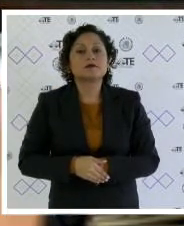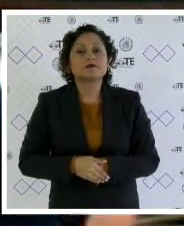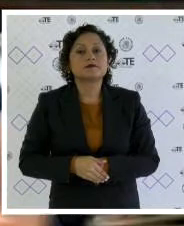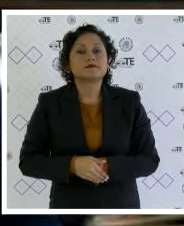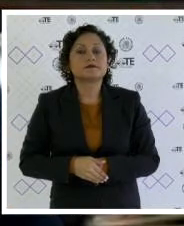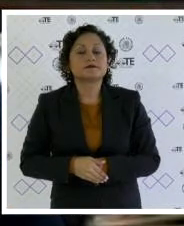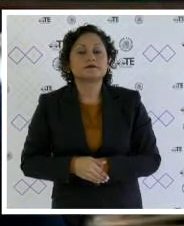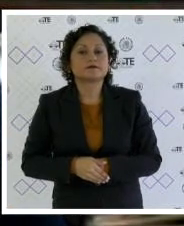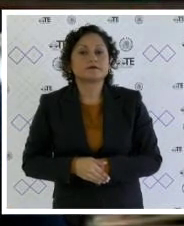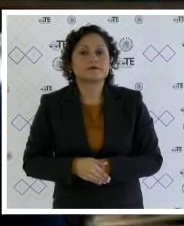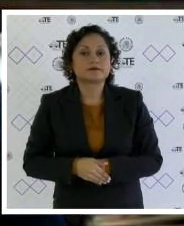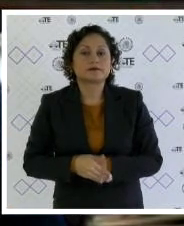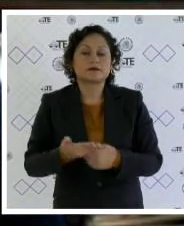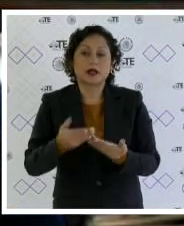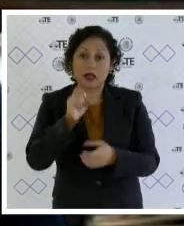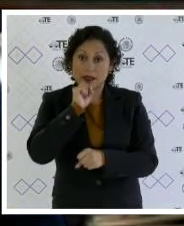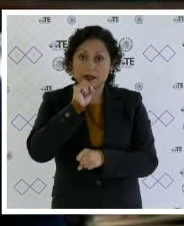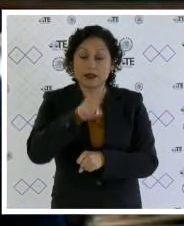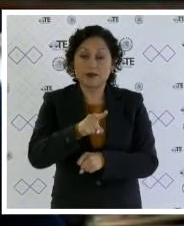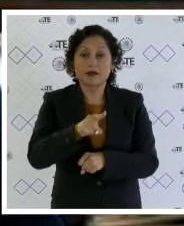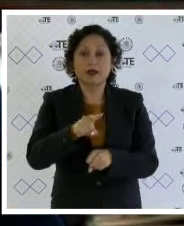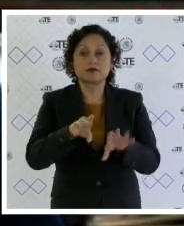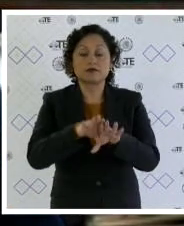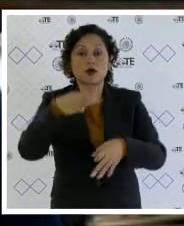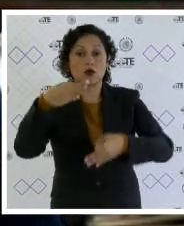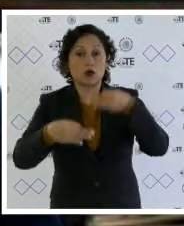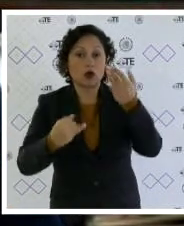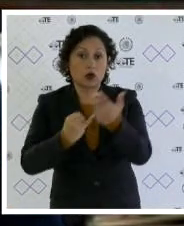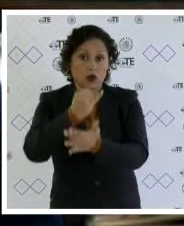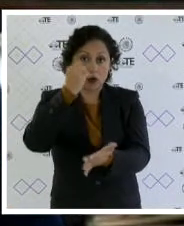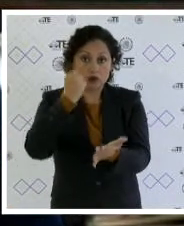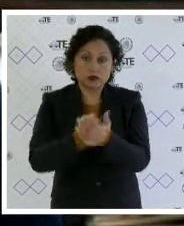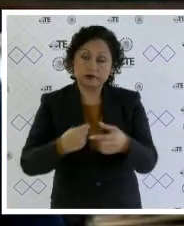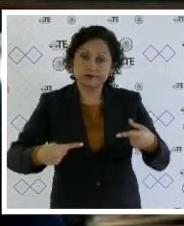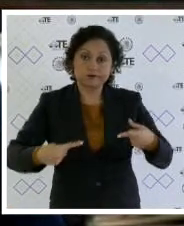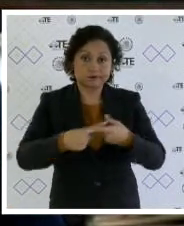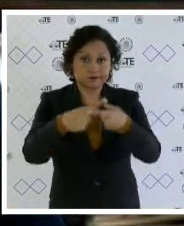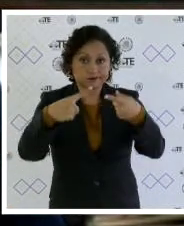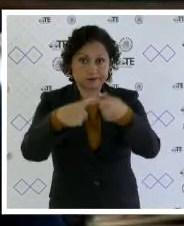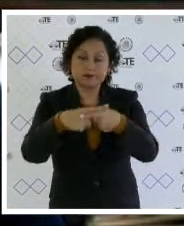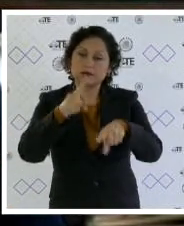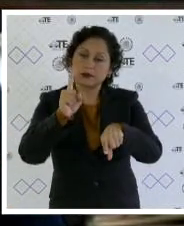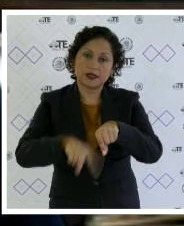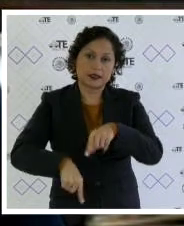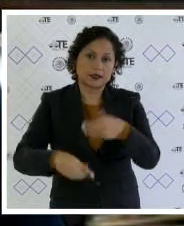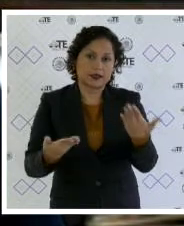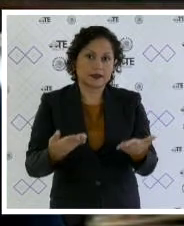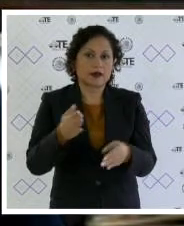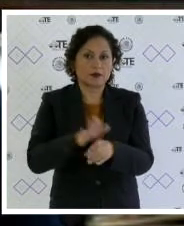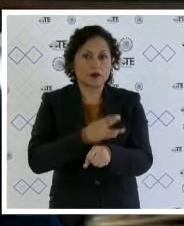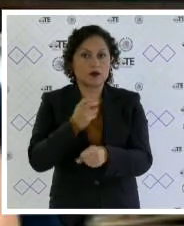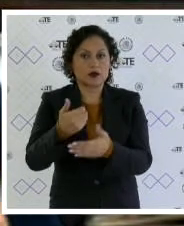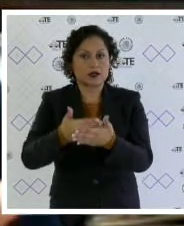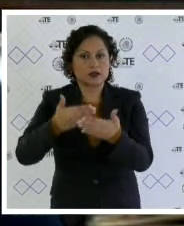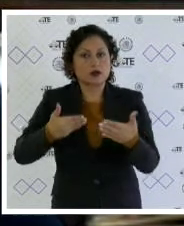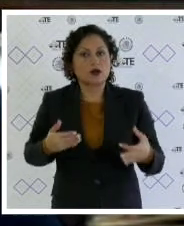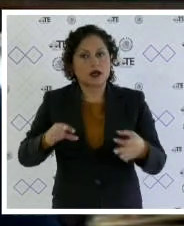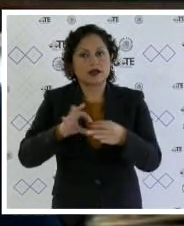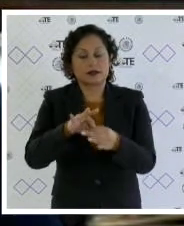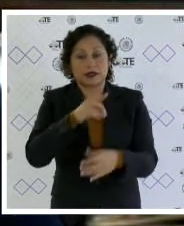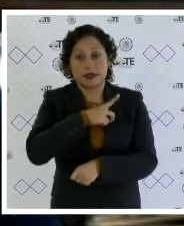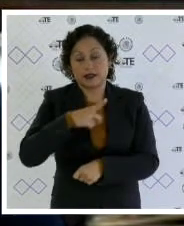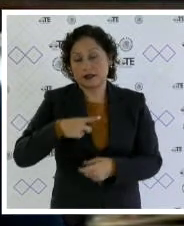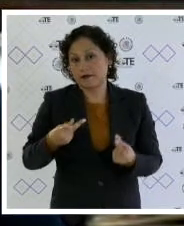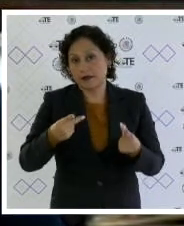para efectos de evitar el dictado de sentencias contradictorias además de que se resuelvan de manera expedita y congruente